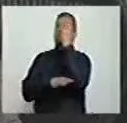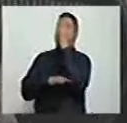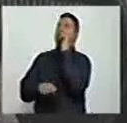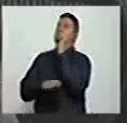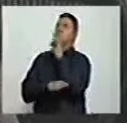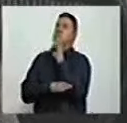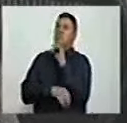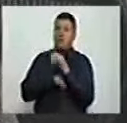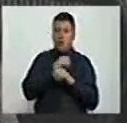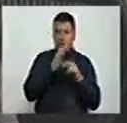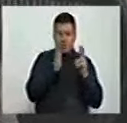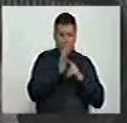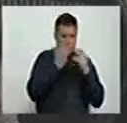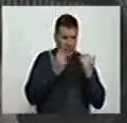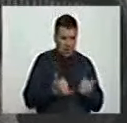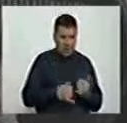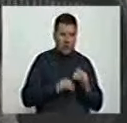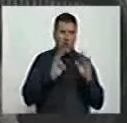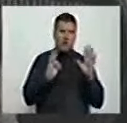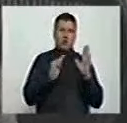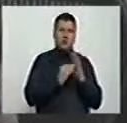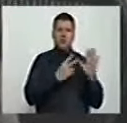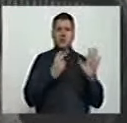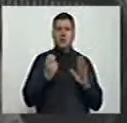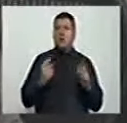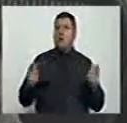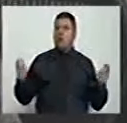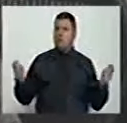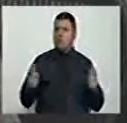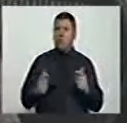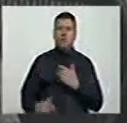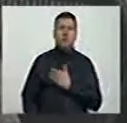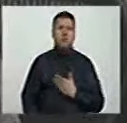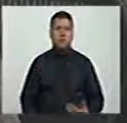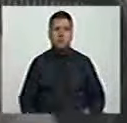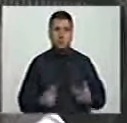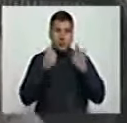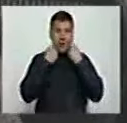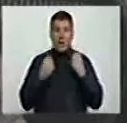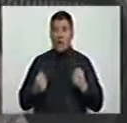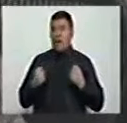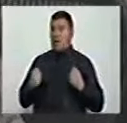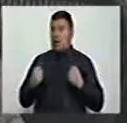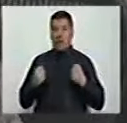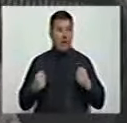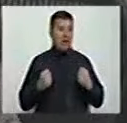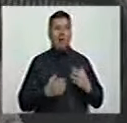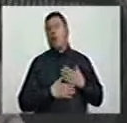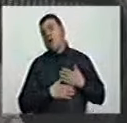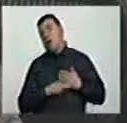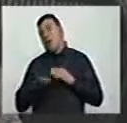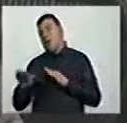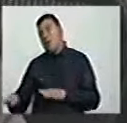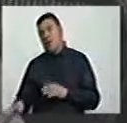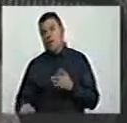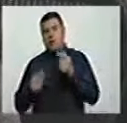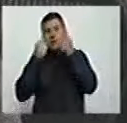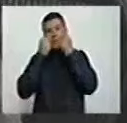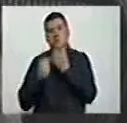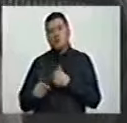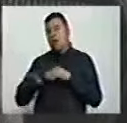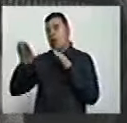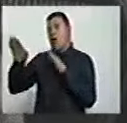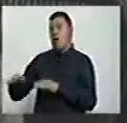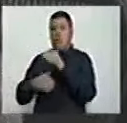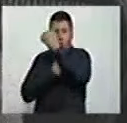en 2015 solo 8.700. Santos por el afán de complacer a la FARC decidió permitir